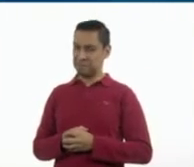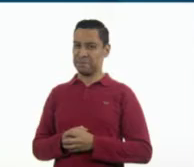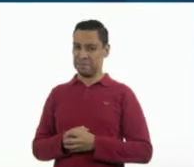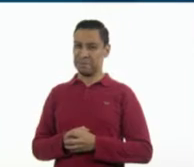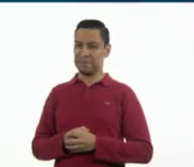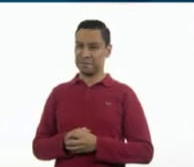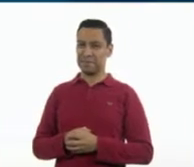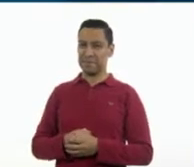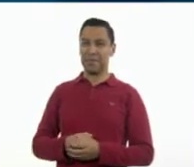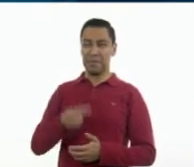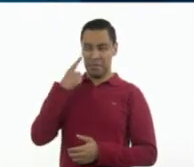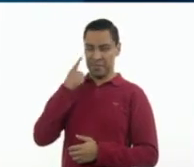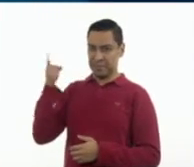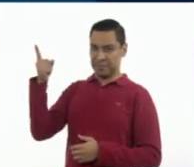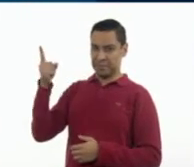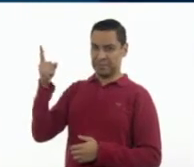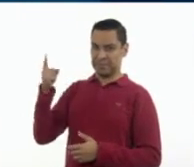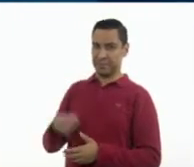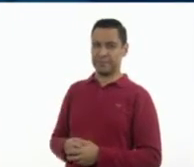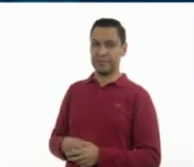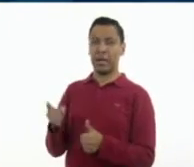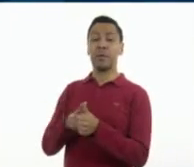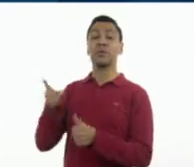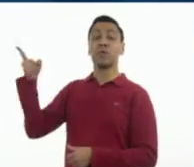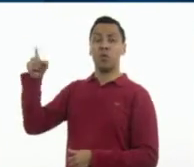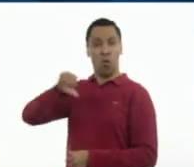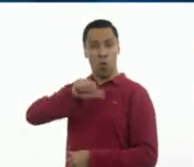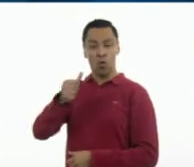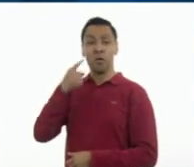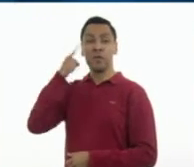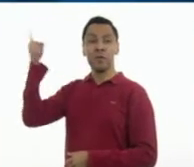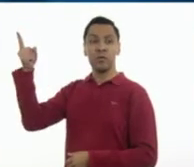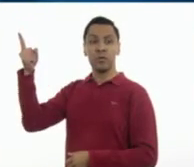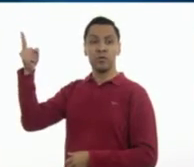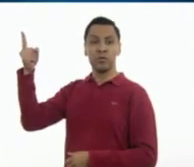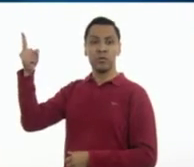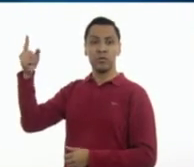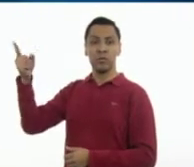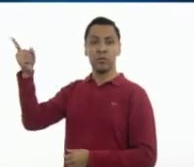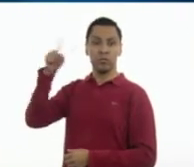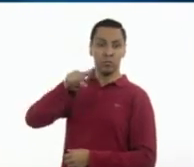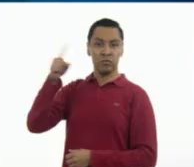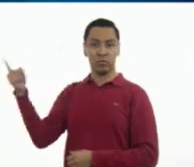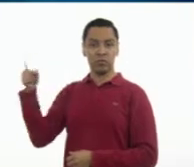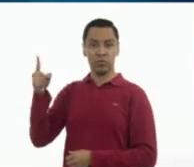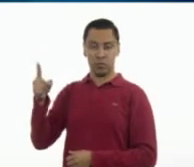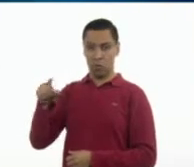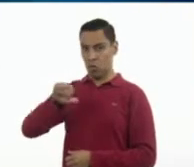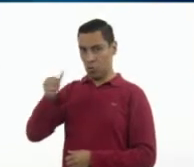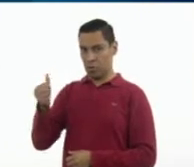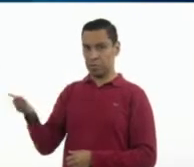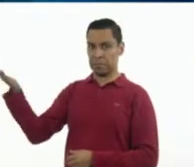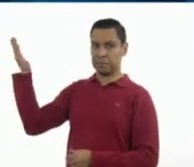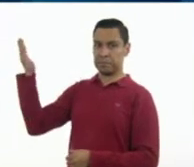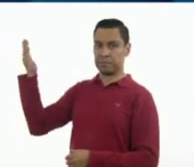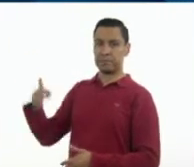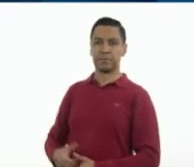ver, los dos anuncios vamos a verlos. Primero, ¿cuál será el tema de cada uno? Vamos a ver el otro anuncio.